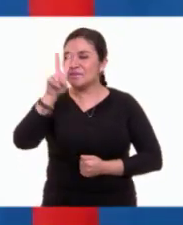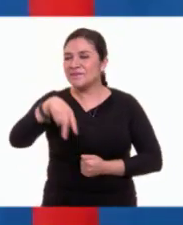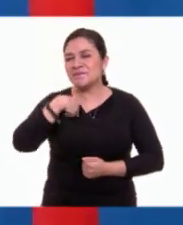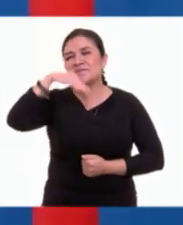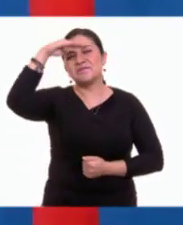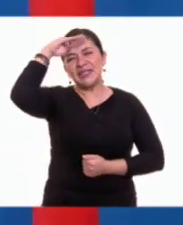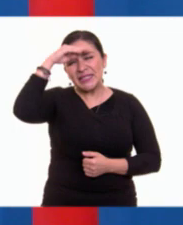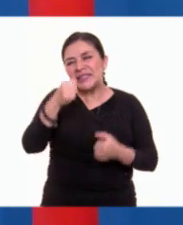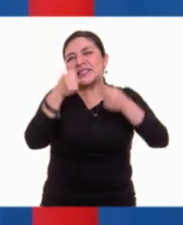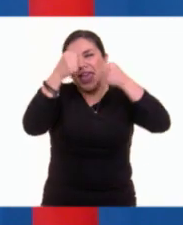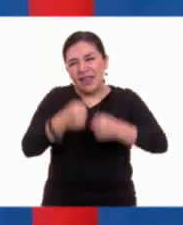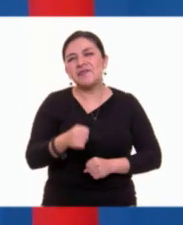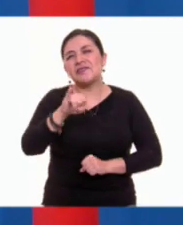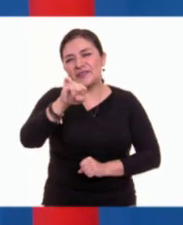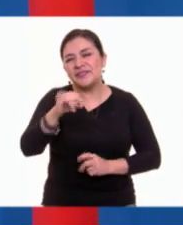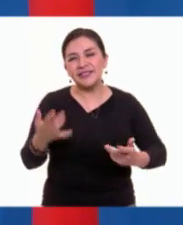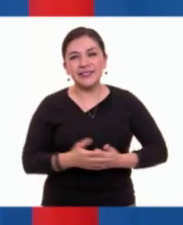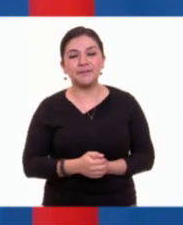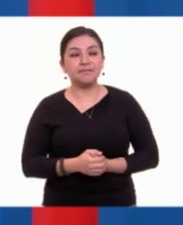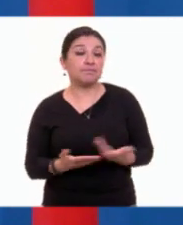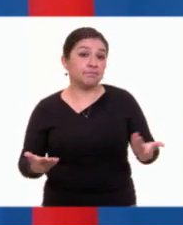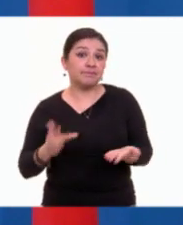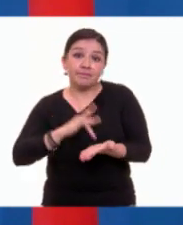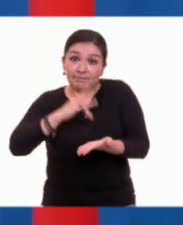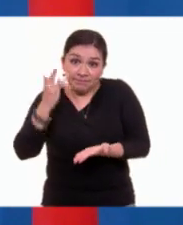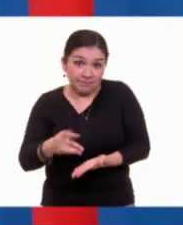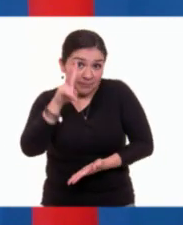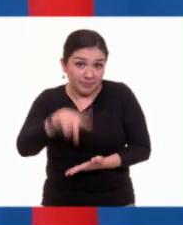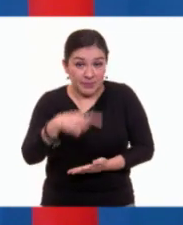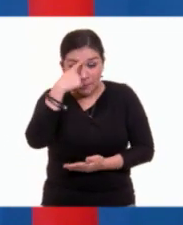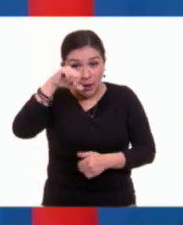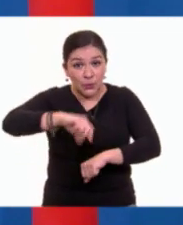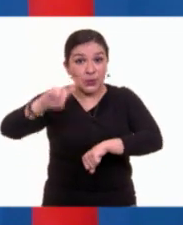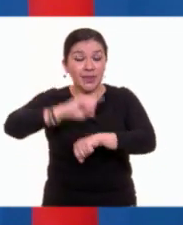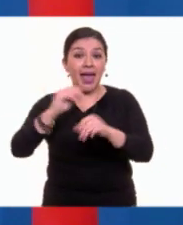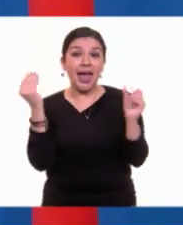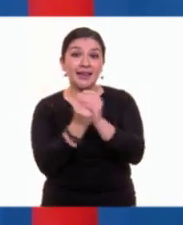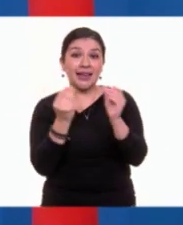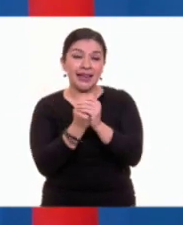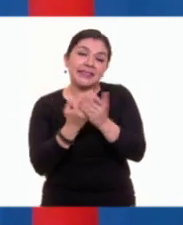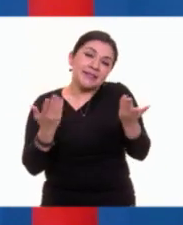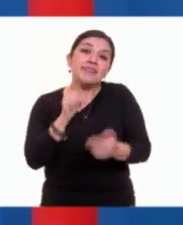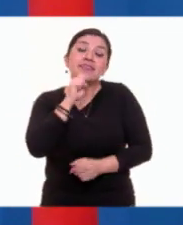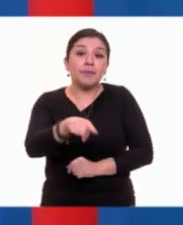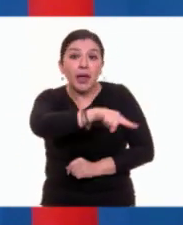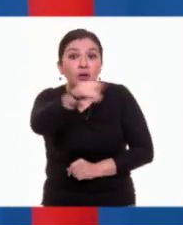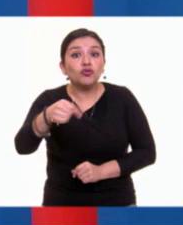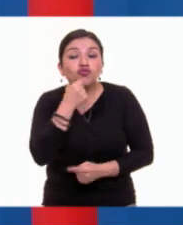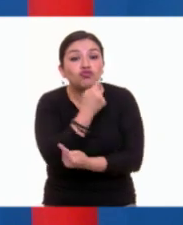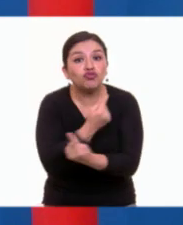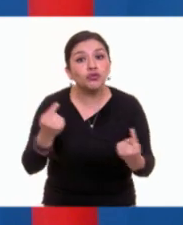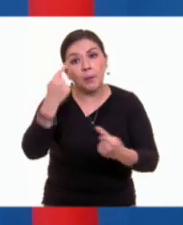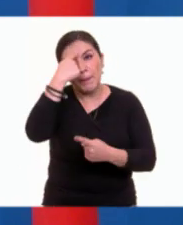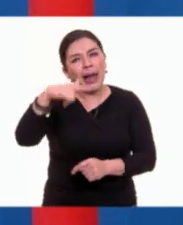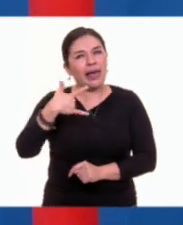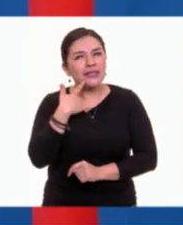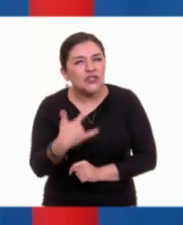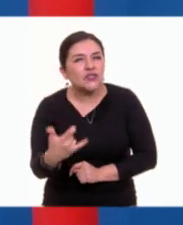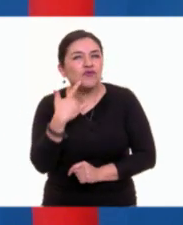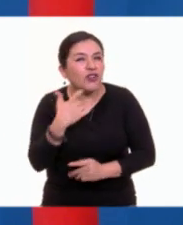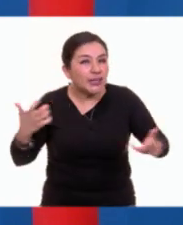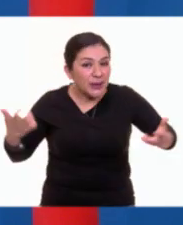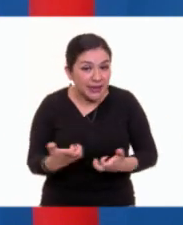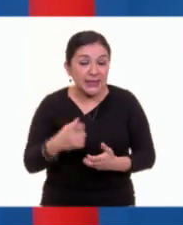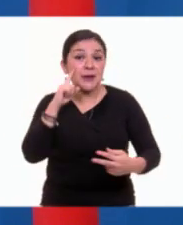segurisísimo que sí. Y, bueno, muchísimas gracias por la clase de hoy y también a ustedes, niñas y niños, por todo el esfuerzo que están